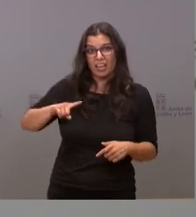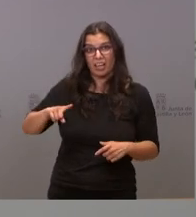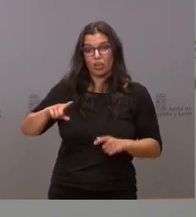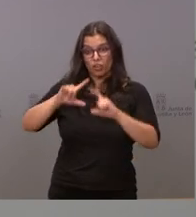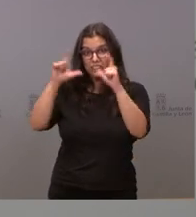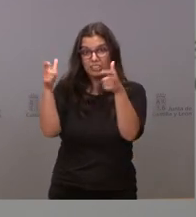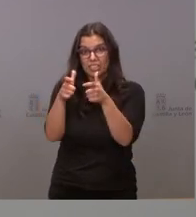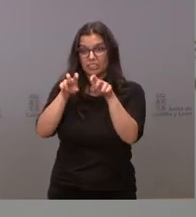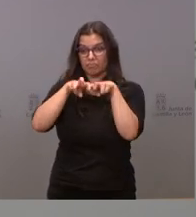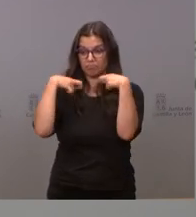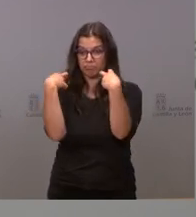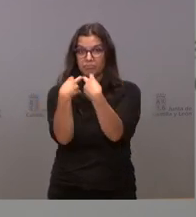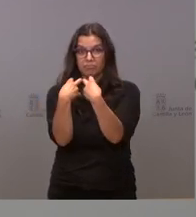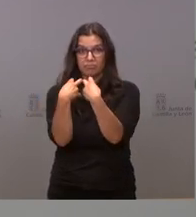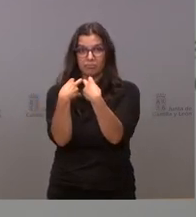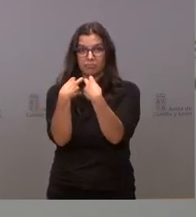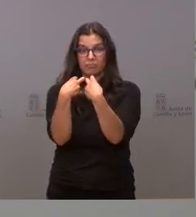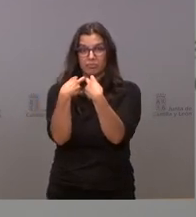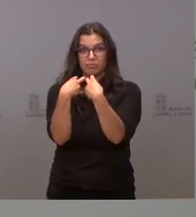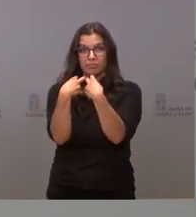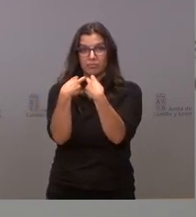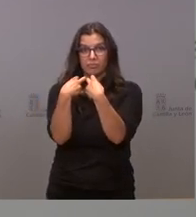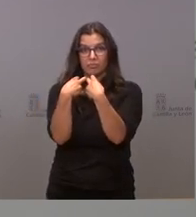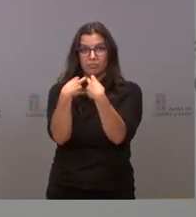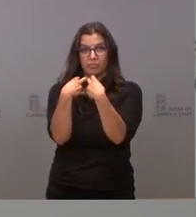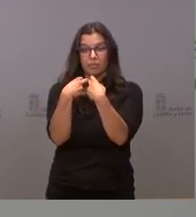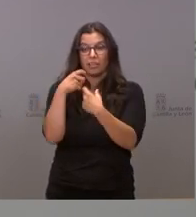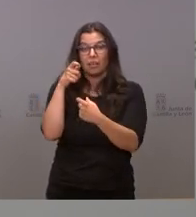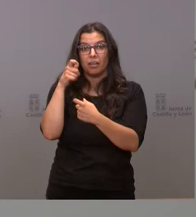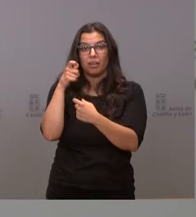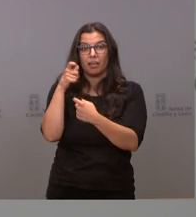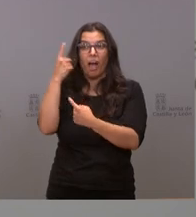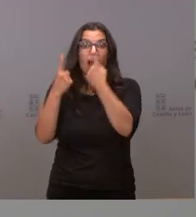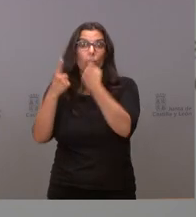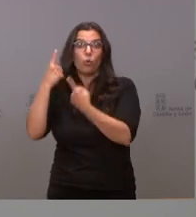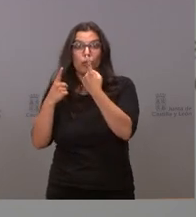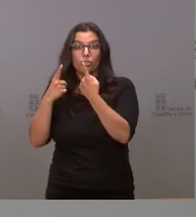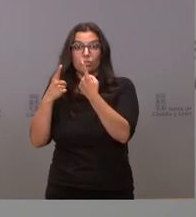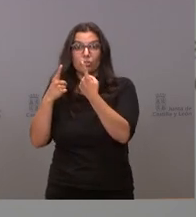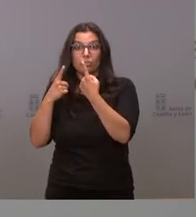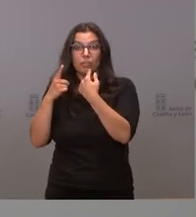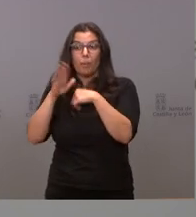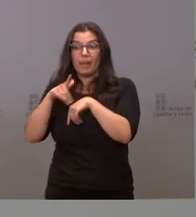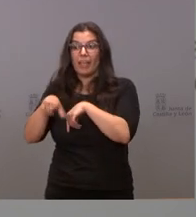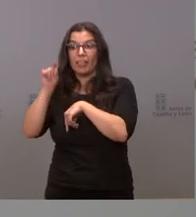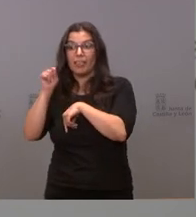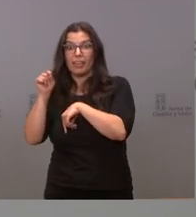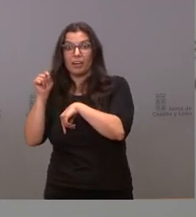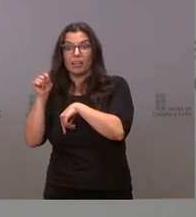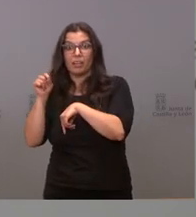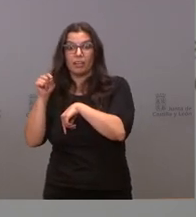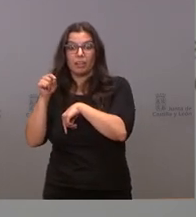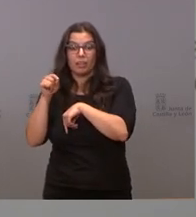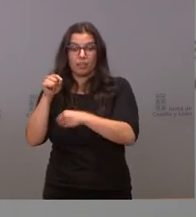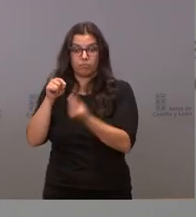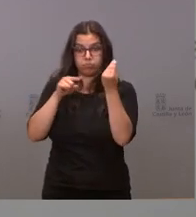una mesa las partes insuficientes para decidir lo que tenemos que opinar todos